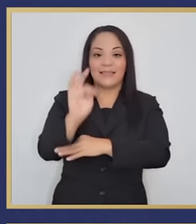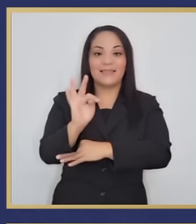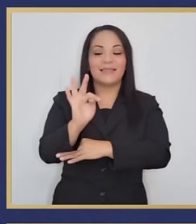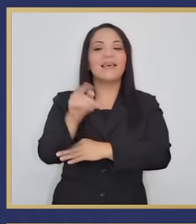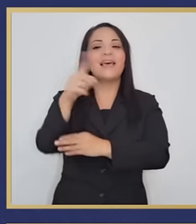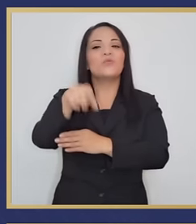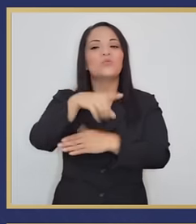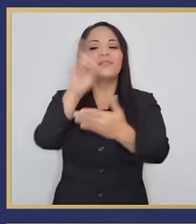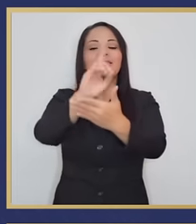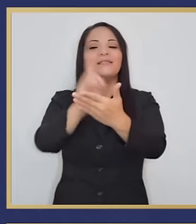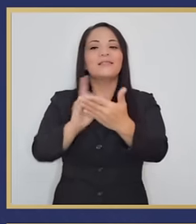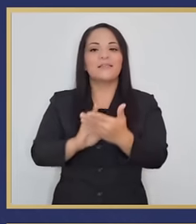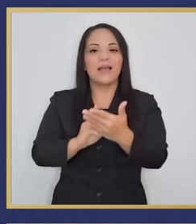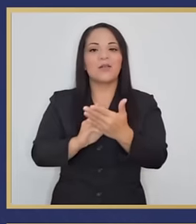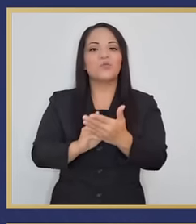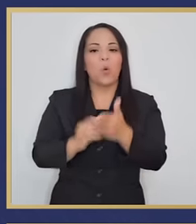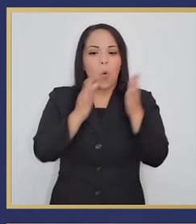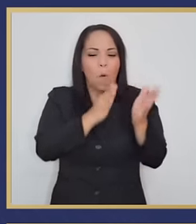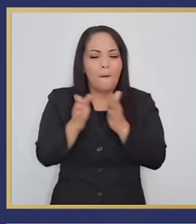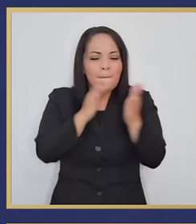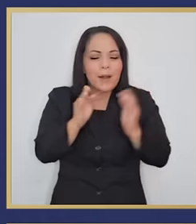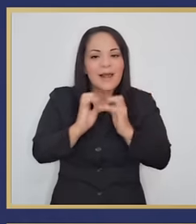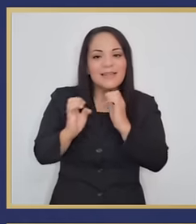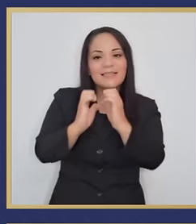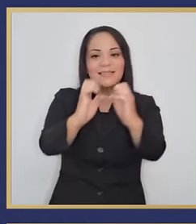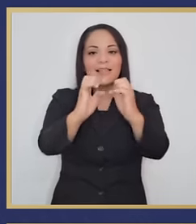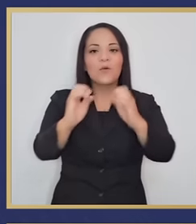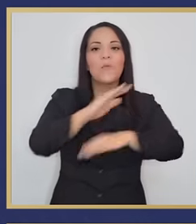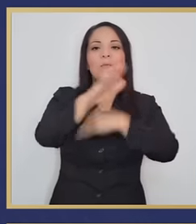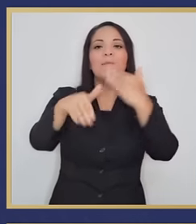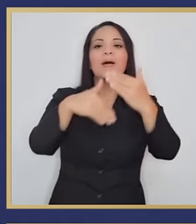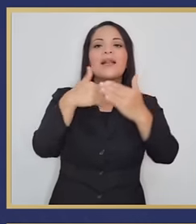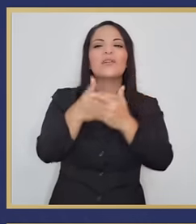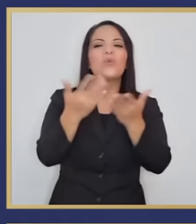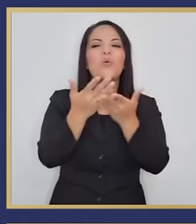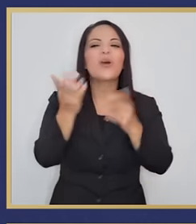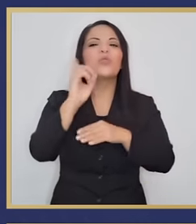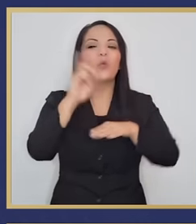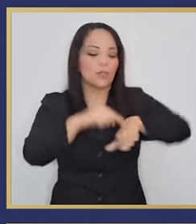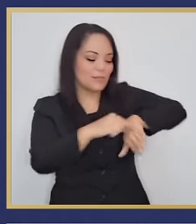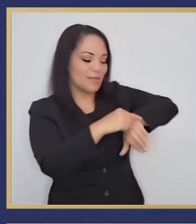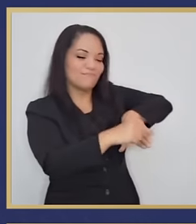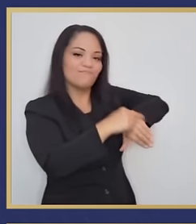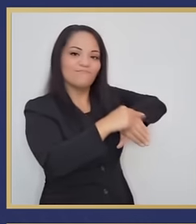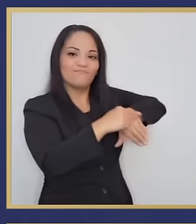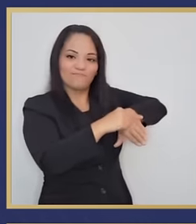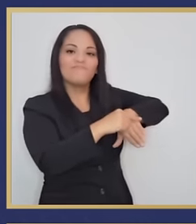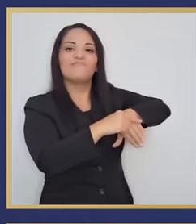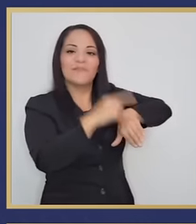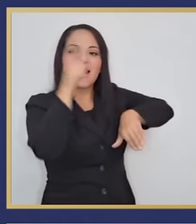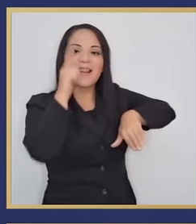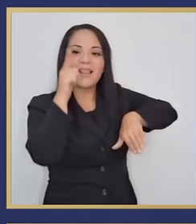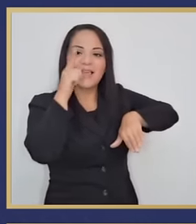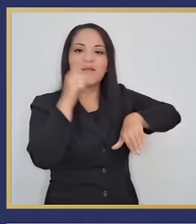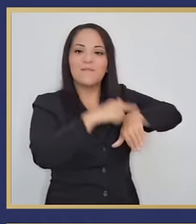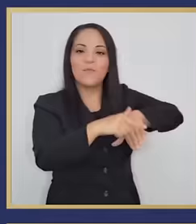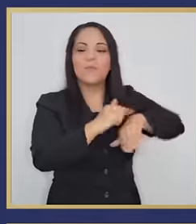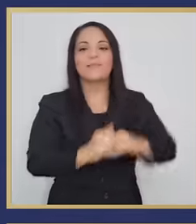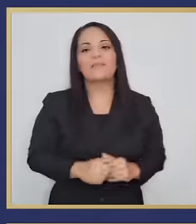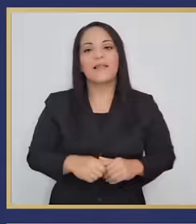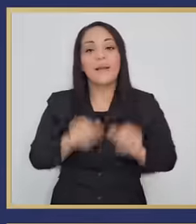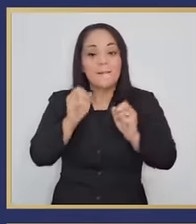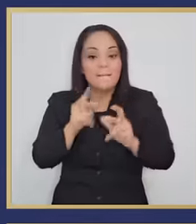el ICT está diseñando un plan maestro para toda la costa caribe, que va a